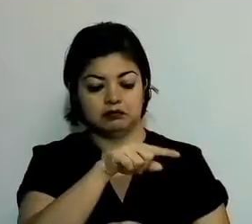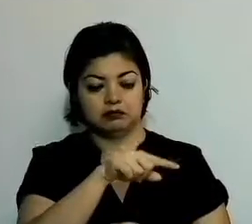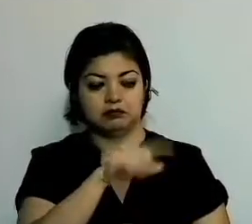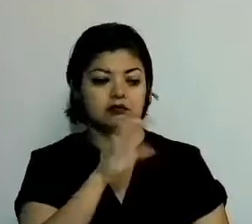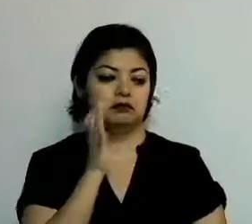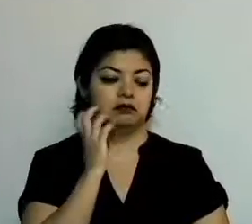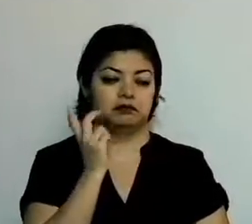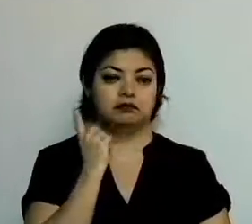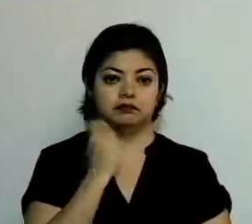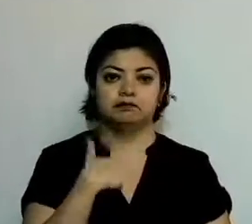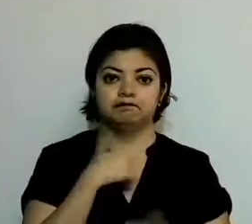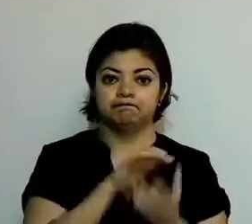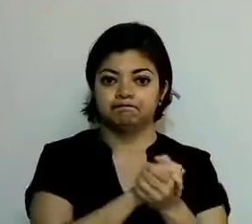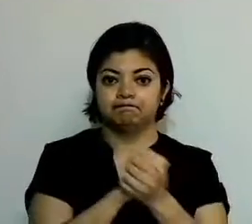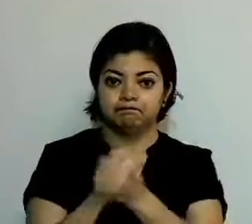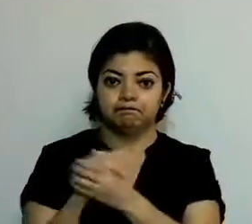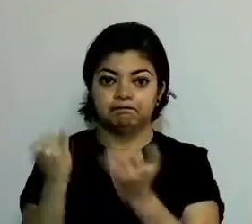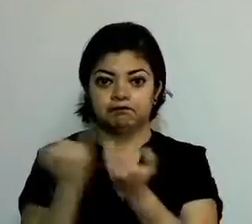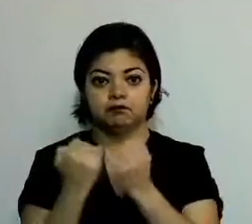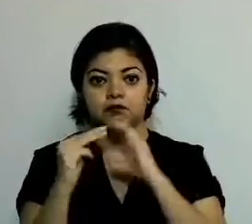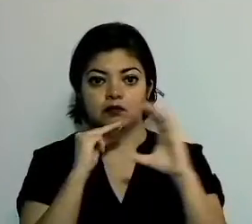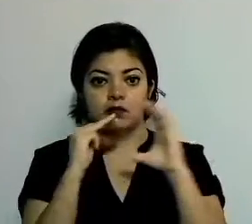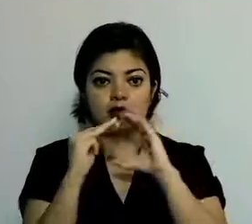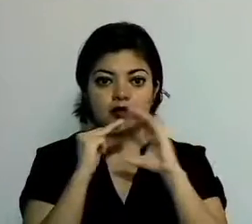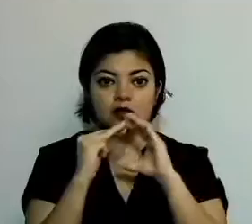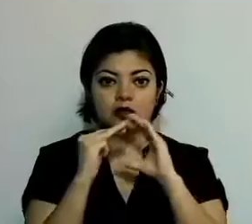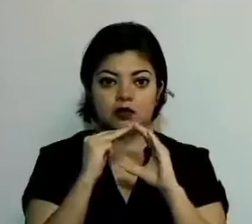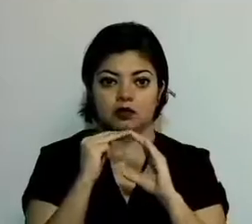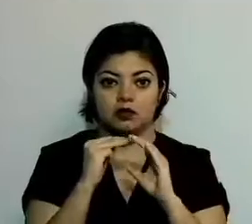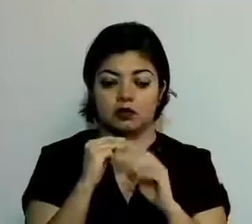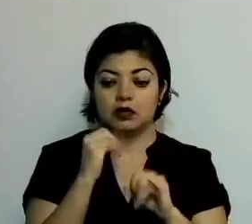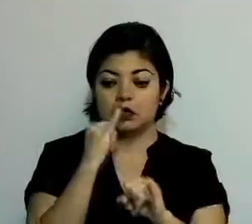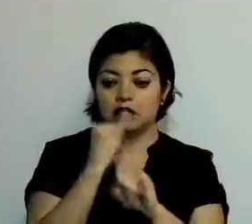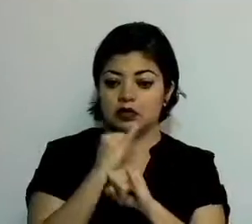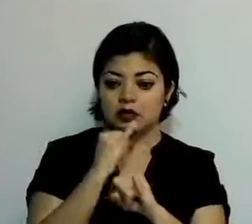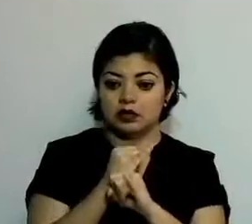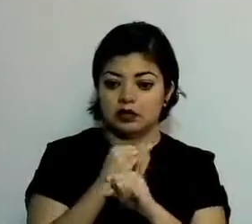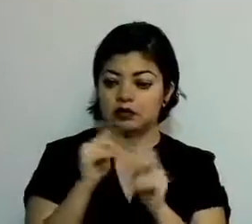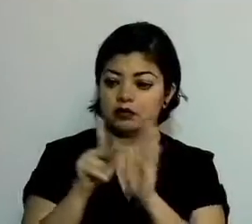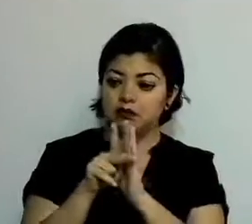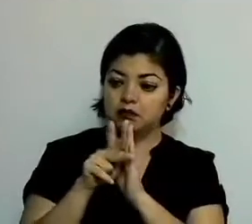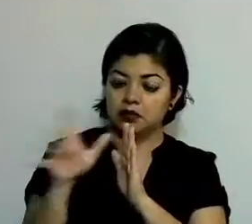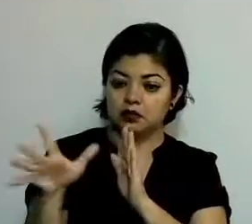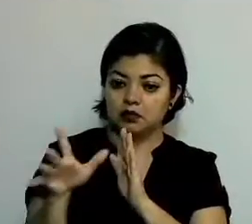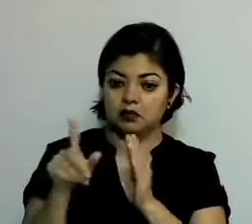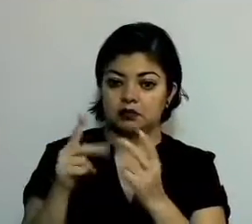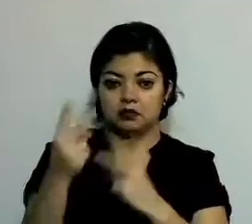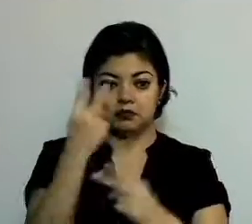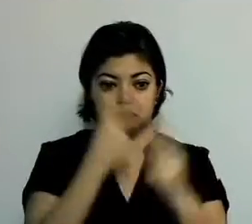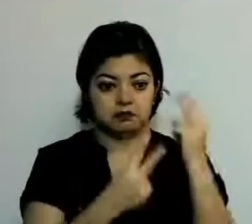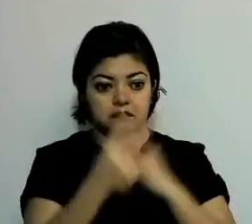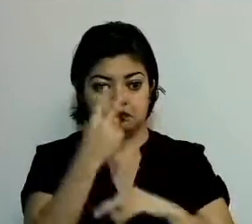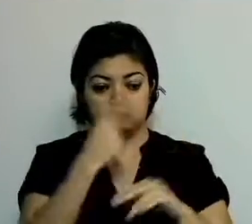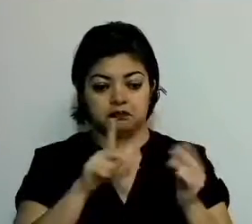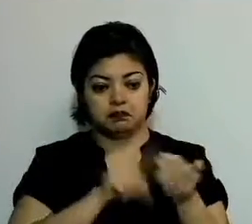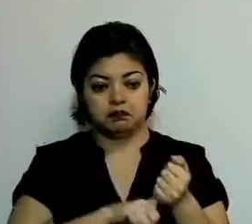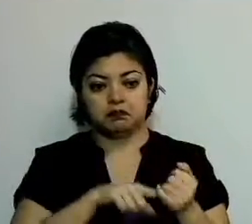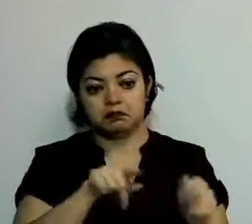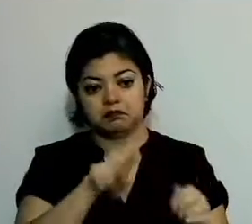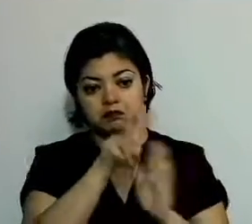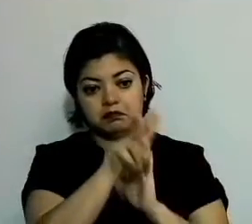Saludo también a los medios de comunicación, digitales e impresos, a quienes nos siguen a través de las diversas plataformas